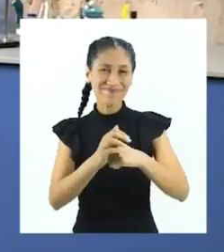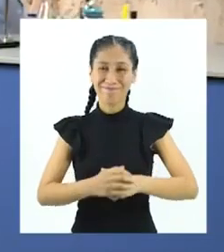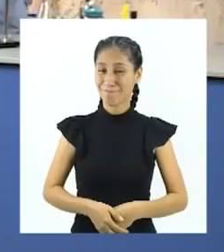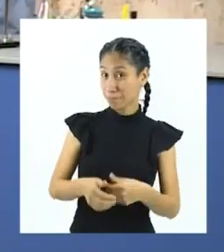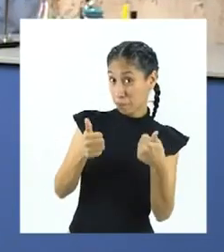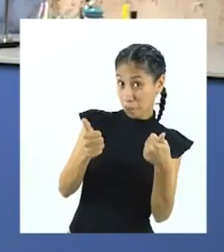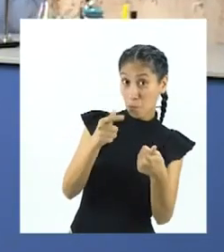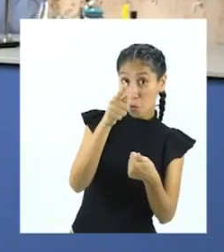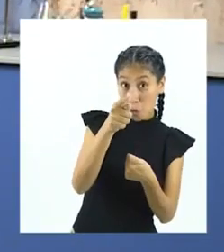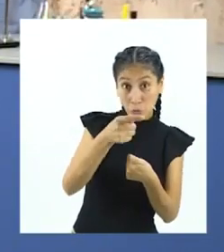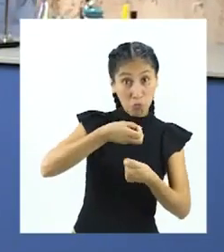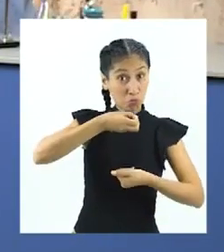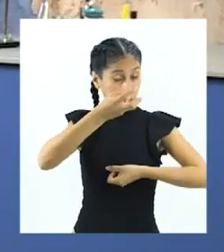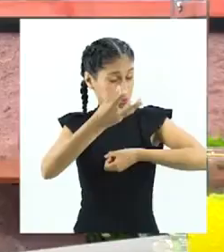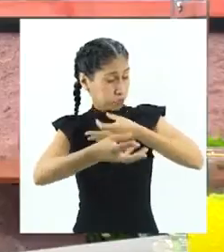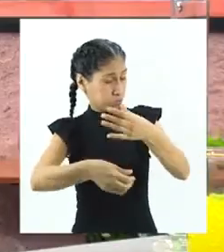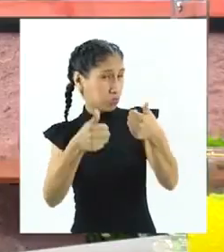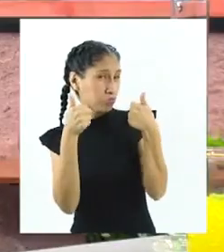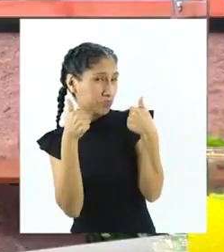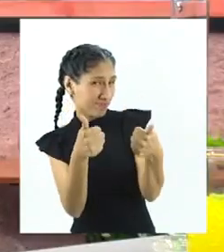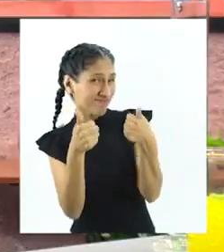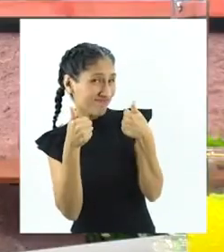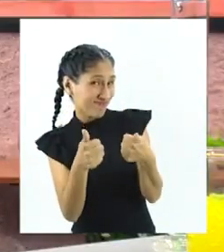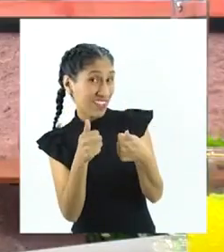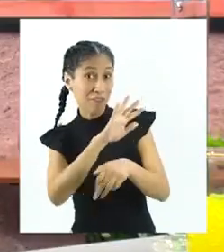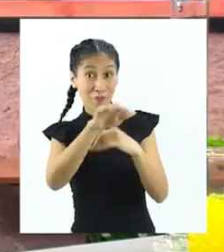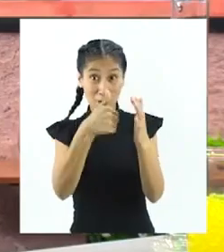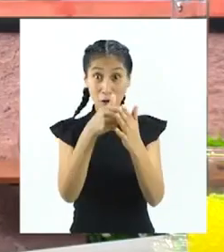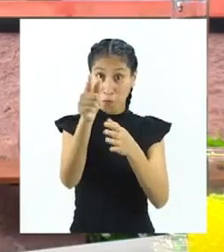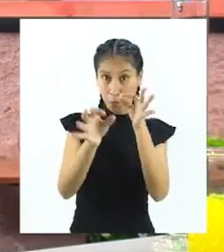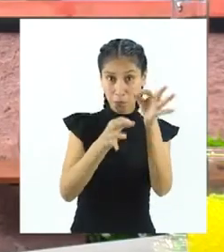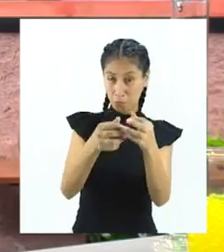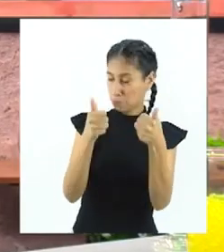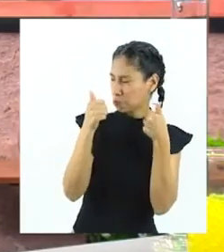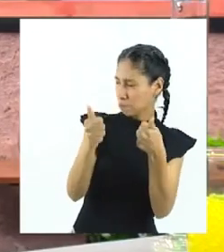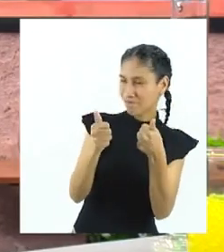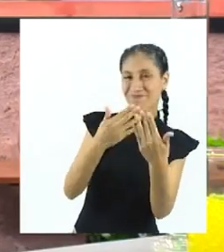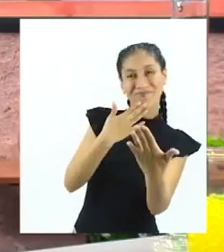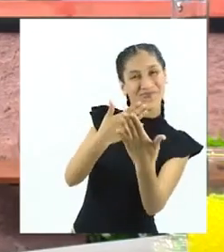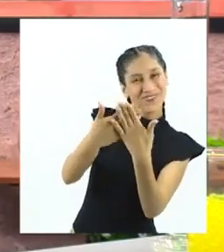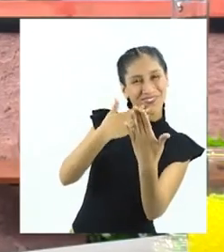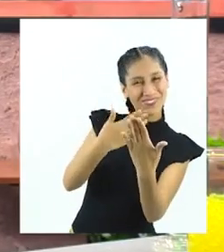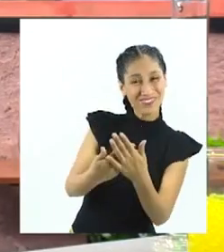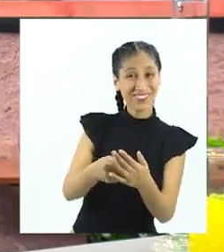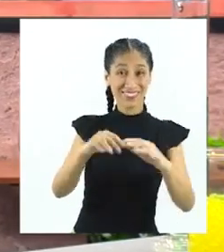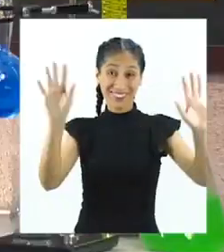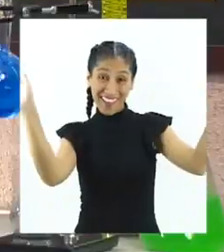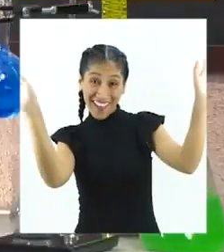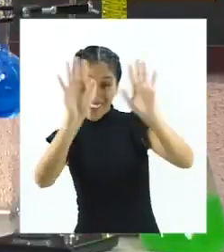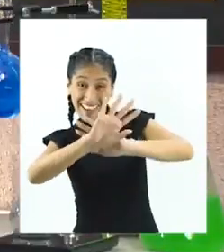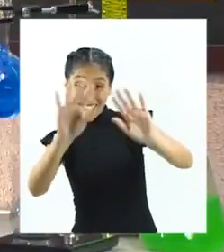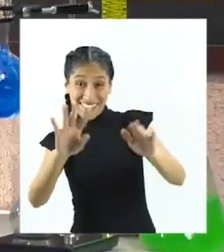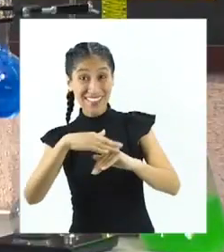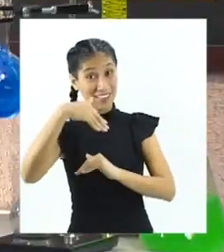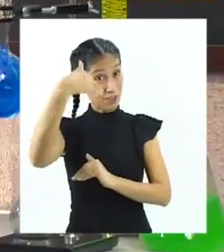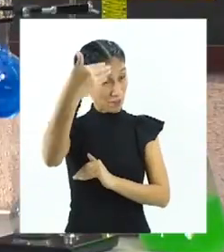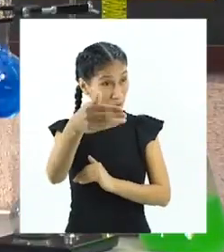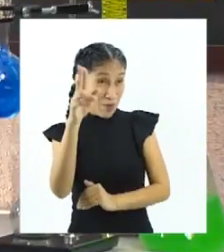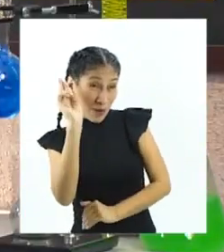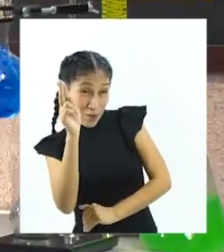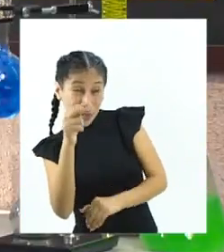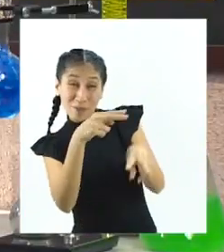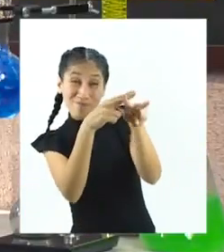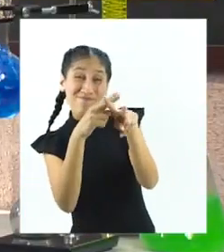hoy. Estuvo genial su aporte de hoy, profe. Fue contundente. Muchísimas gracias. Hasta el próximo